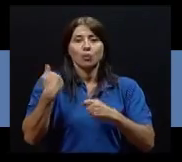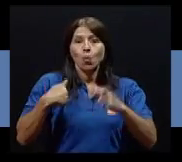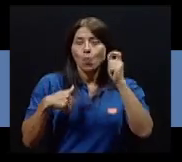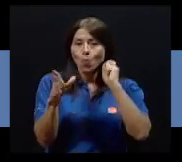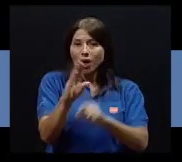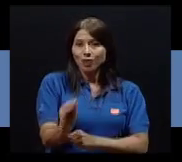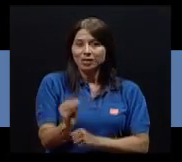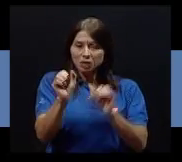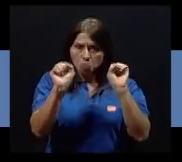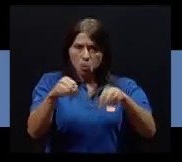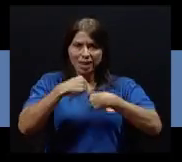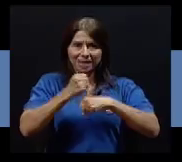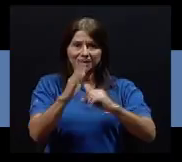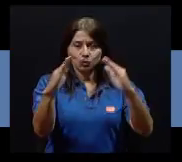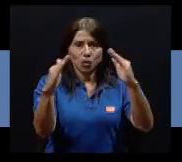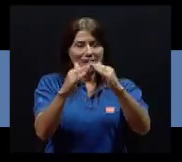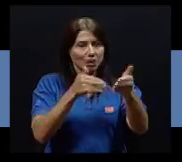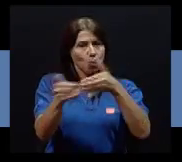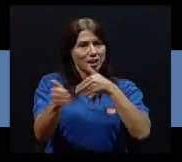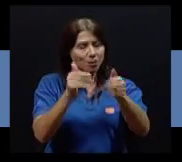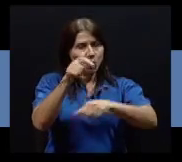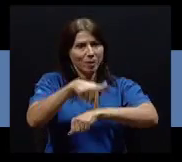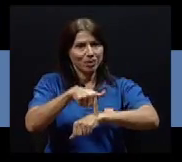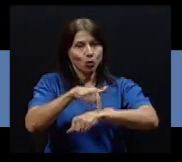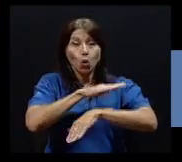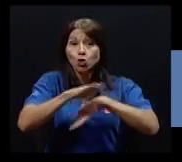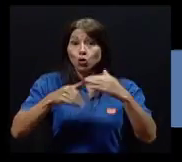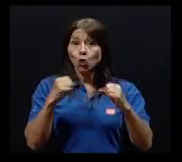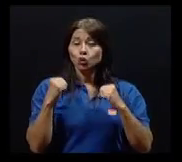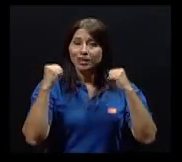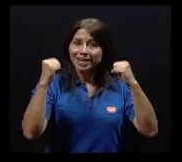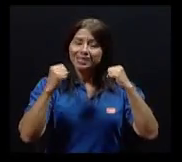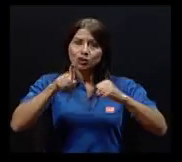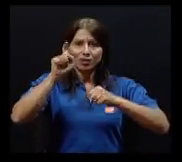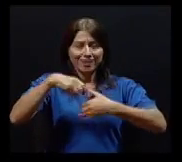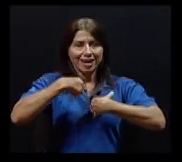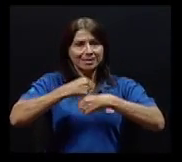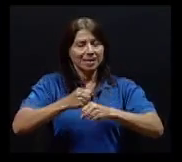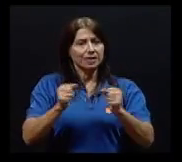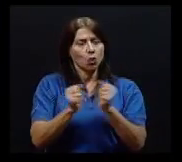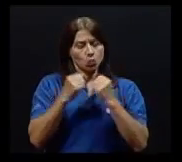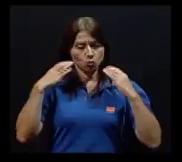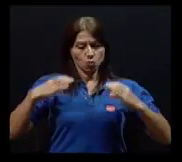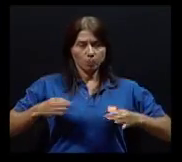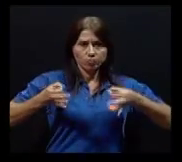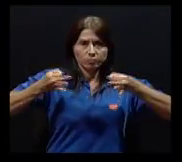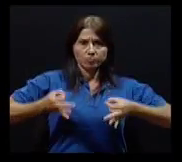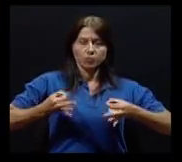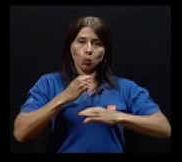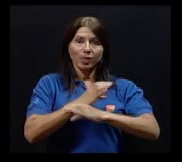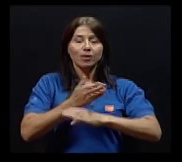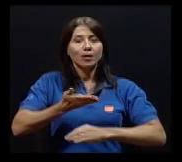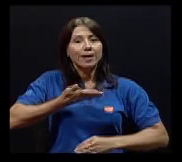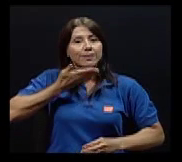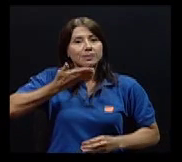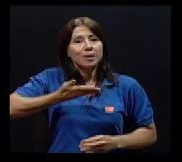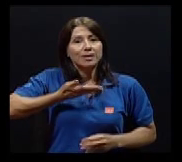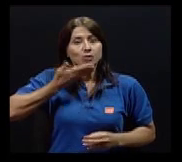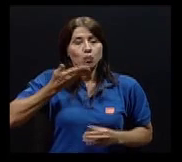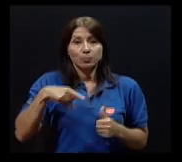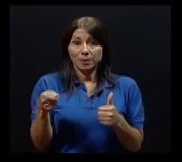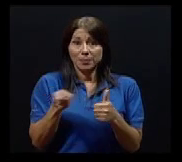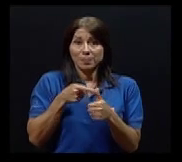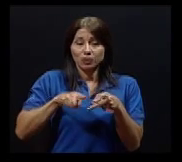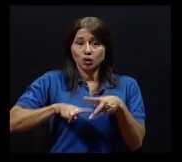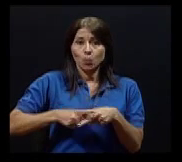los adolescentes pueden realizar en casa en cualquier momento. Todos los ejercicios deben realizarse manteniendo una buena postura y cuidando la respiración.